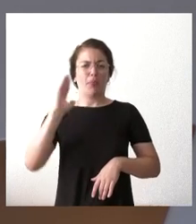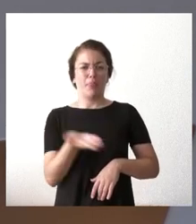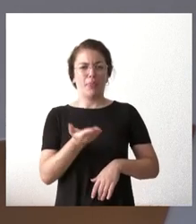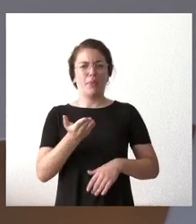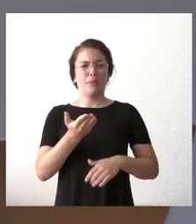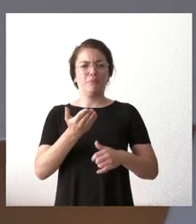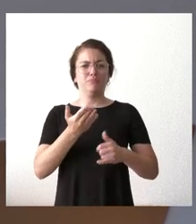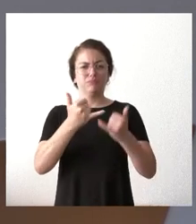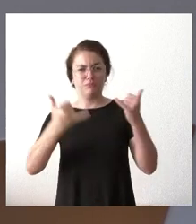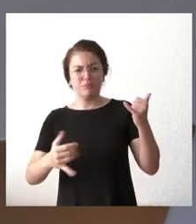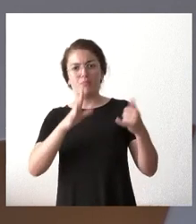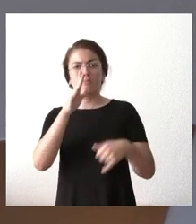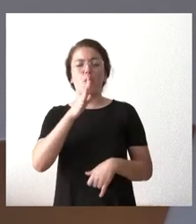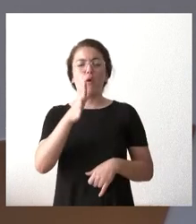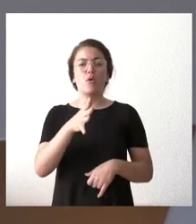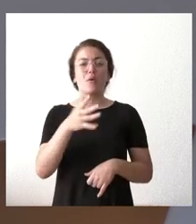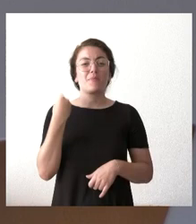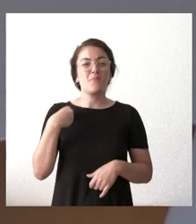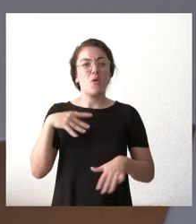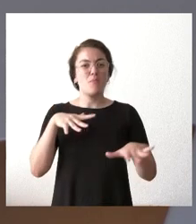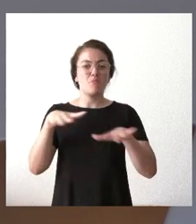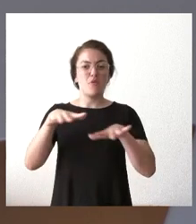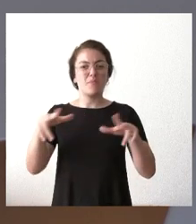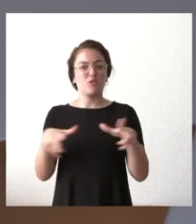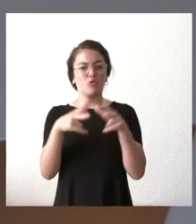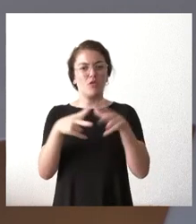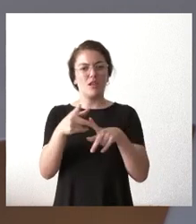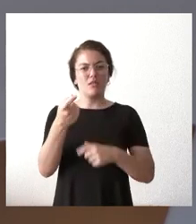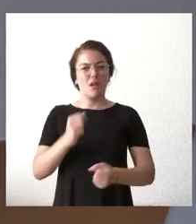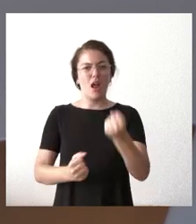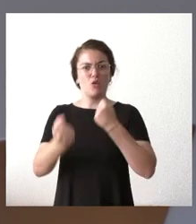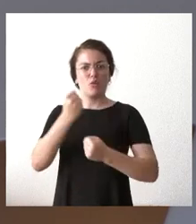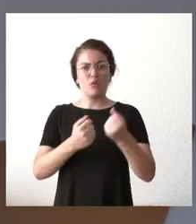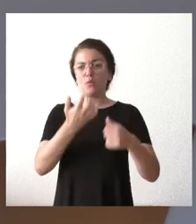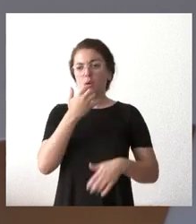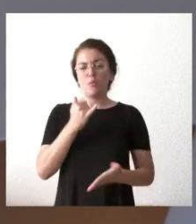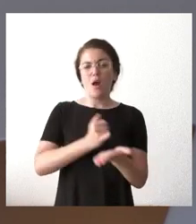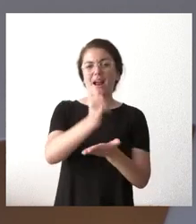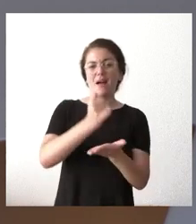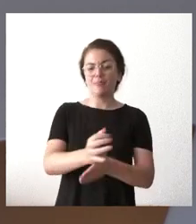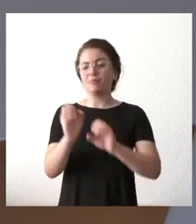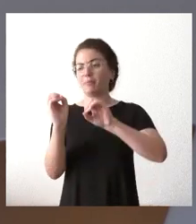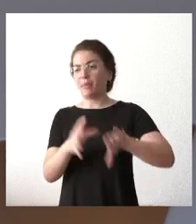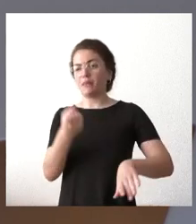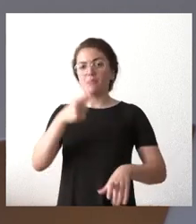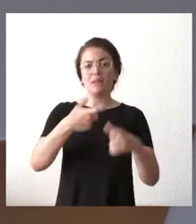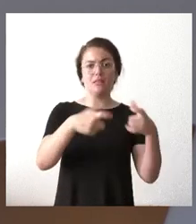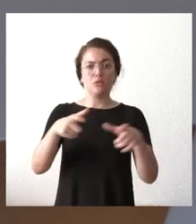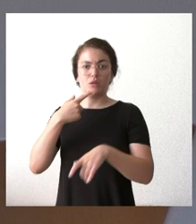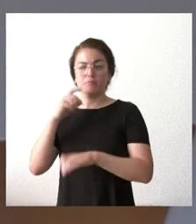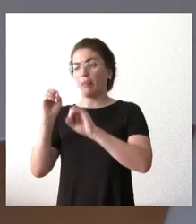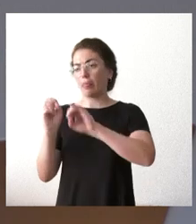nuevos movimientos sociales y económicos el abandono del campo y determinados otros sectores y